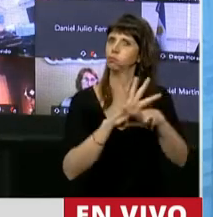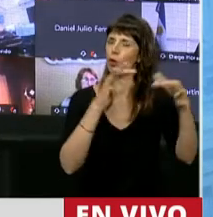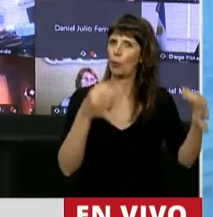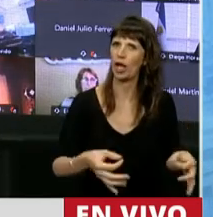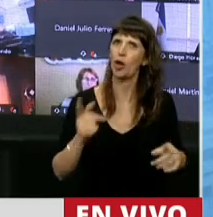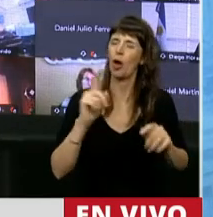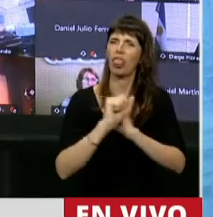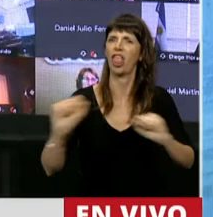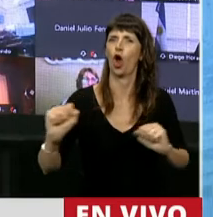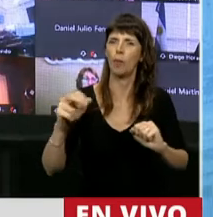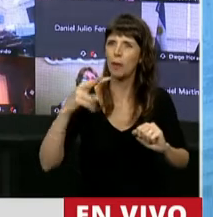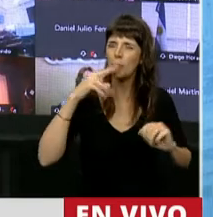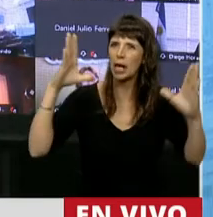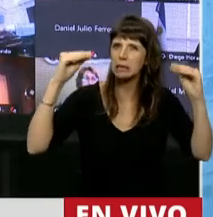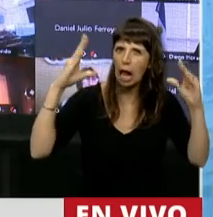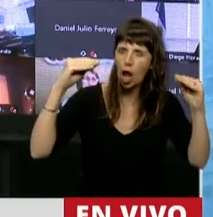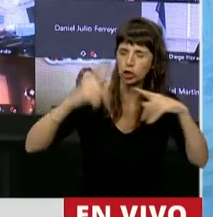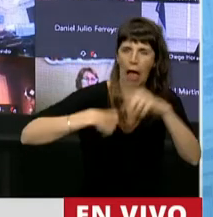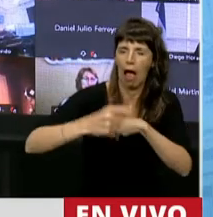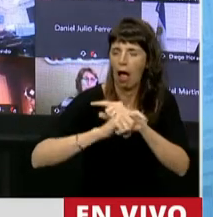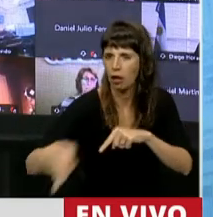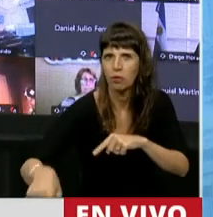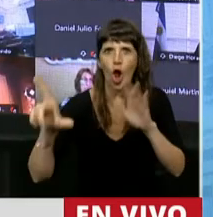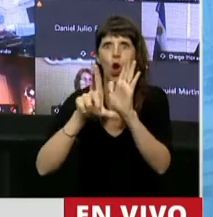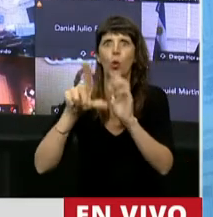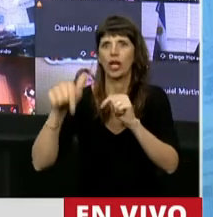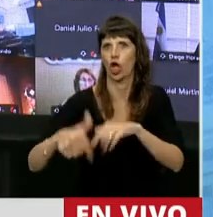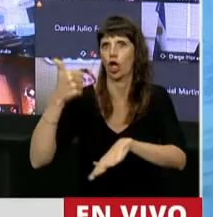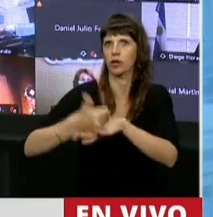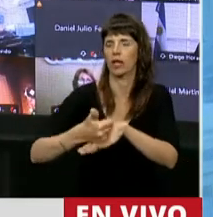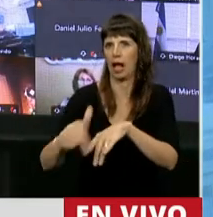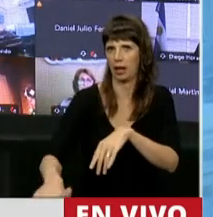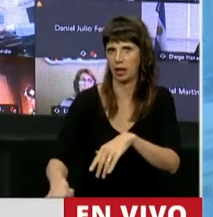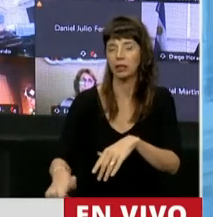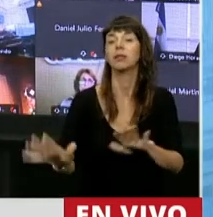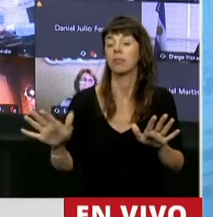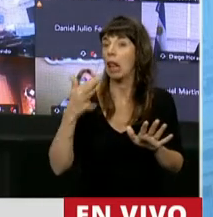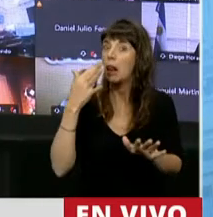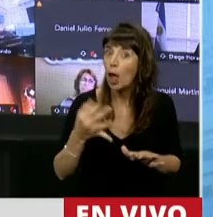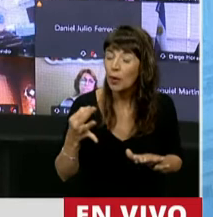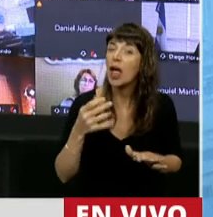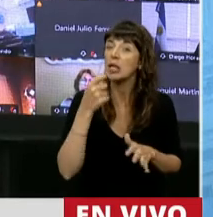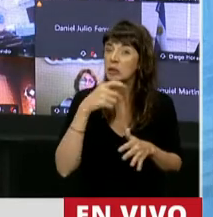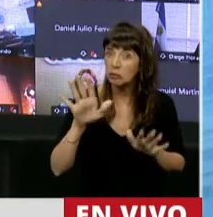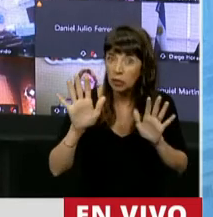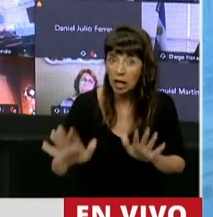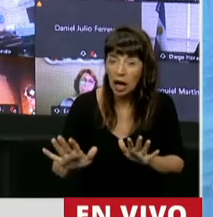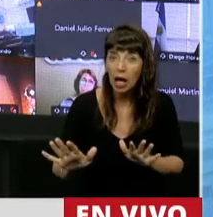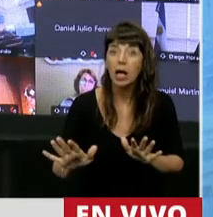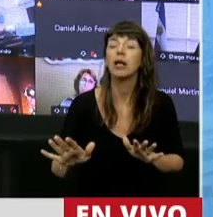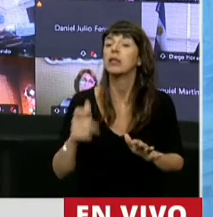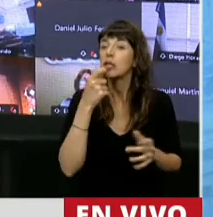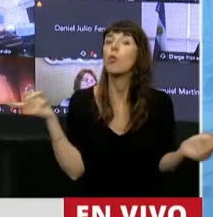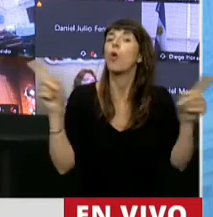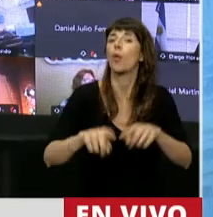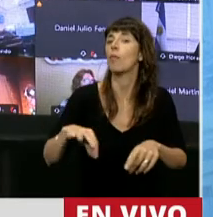un viernes a la noche, para que hoy lunes estemos presentes allá. Esto se acabaría realmente si todos estuviéramos en una vida normal